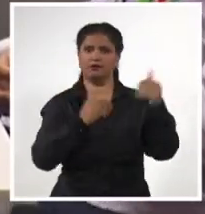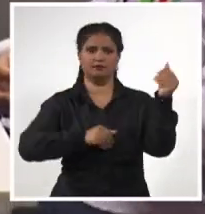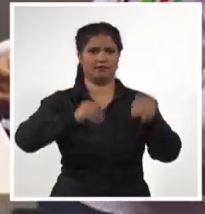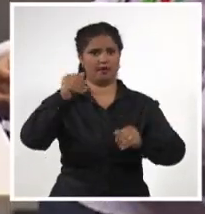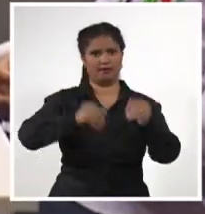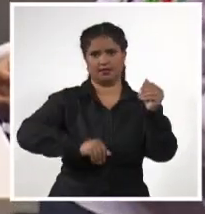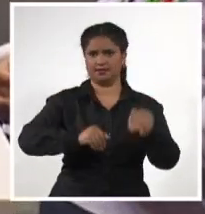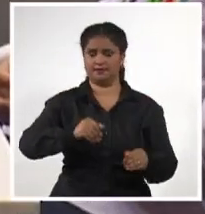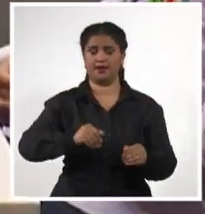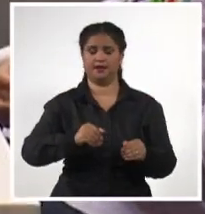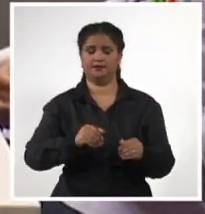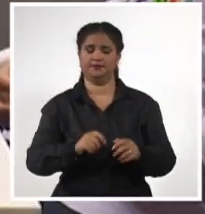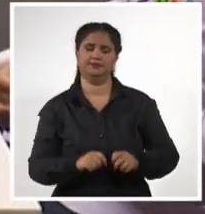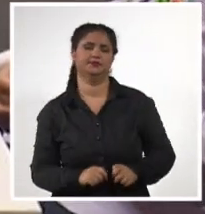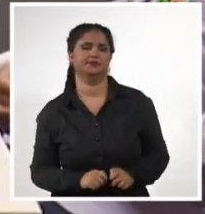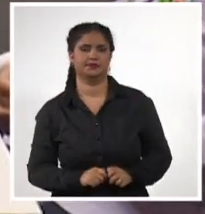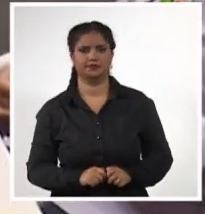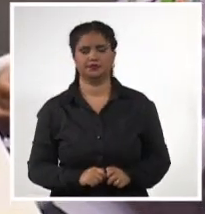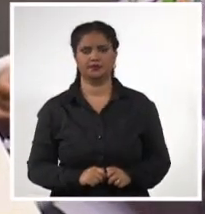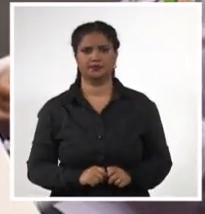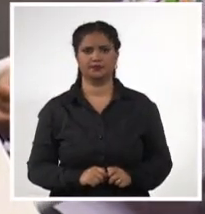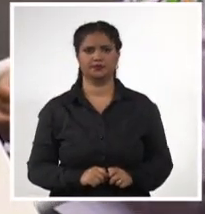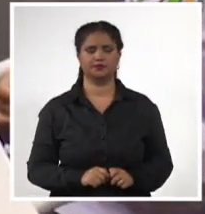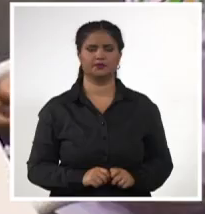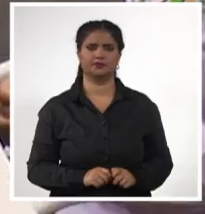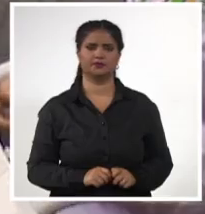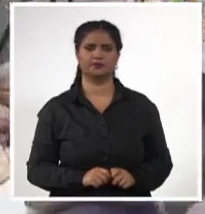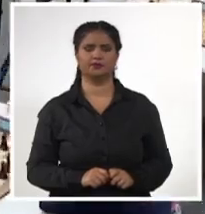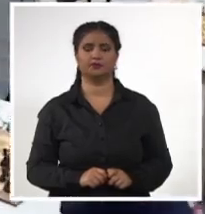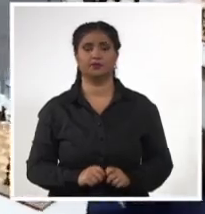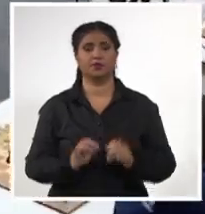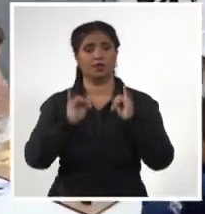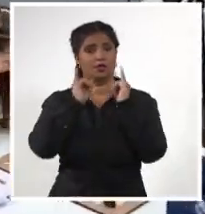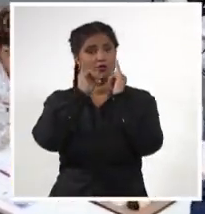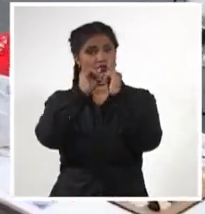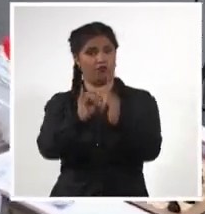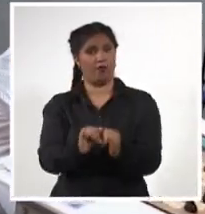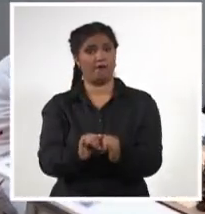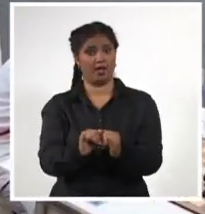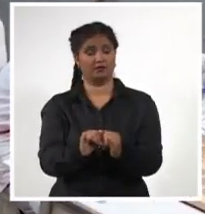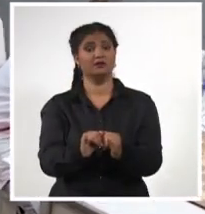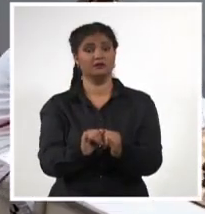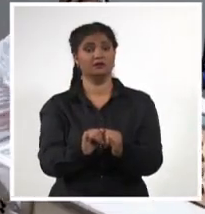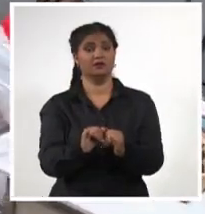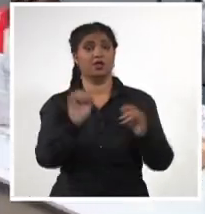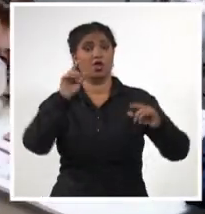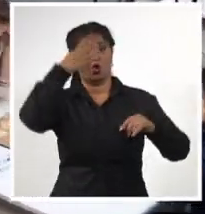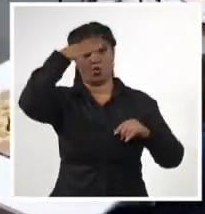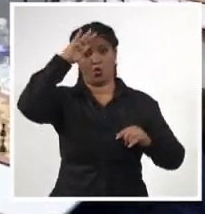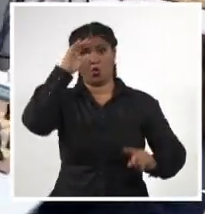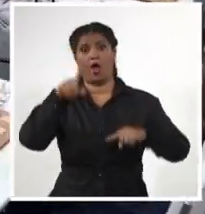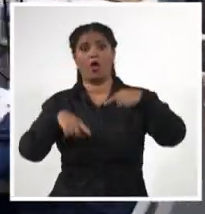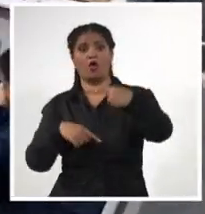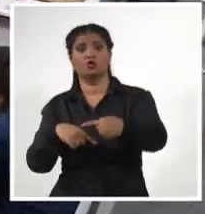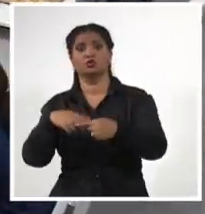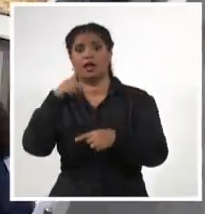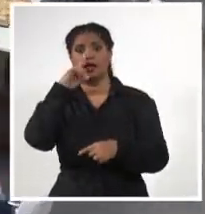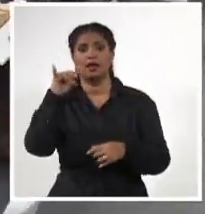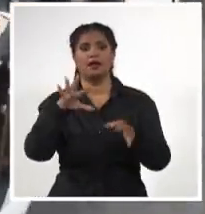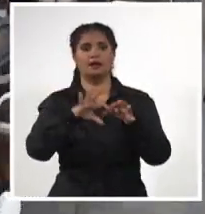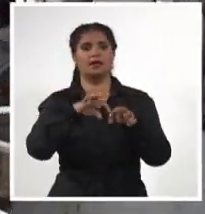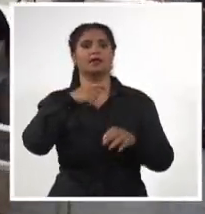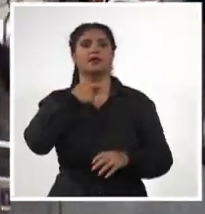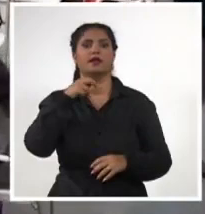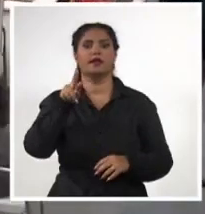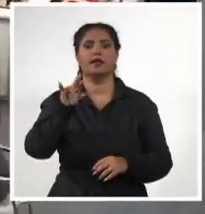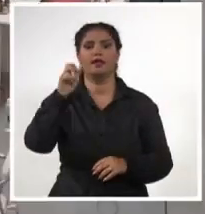Rodney Pérez, entrenador del equipo masculino. Según le informó al colega Daniel Gotay, será Nigeria el contrario ante los hombres y Moldavia frente